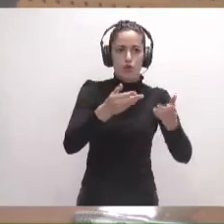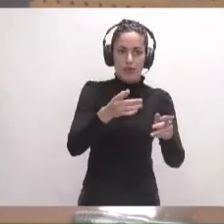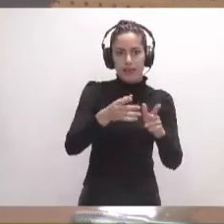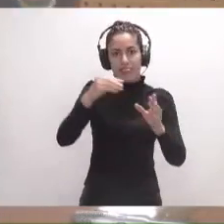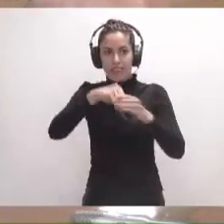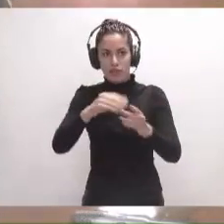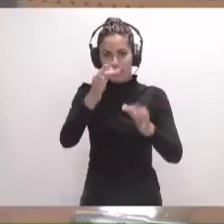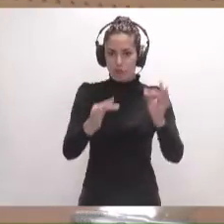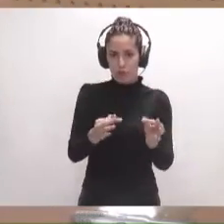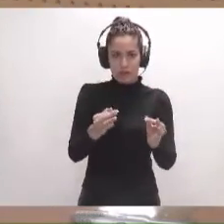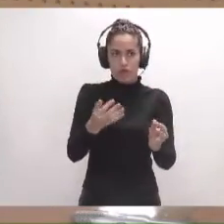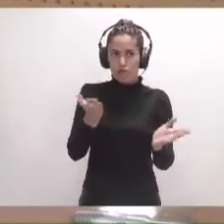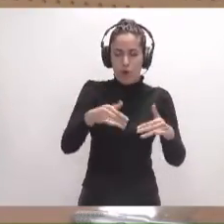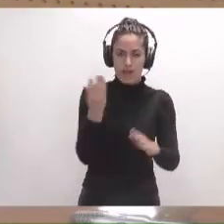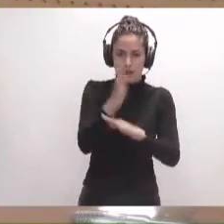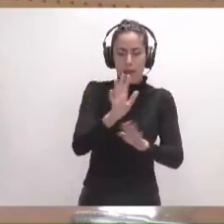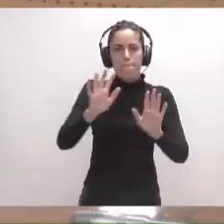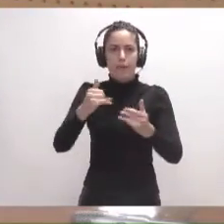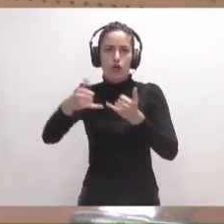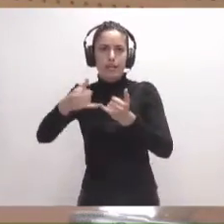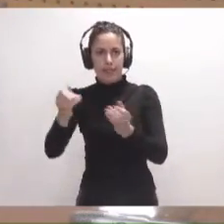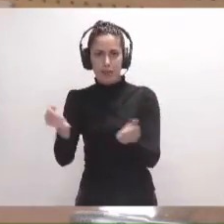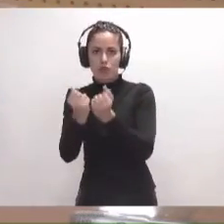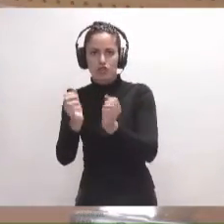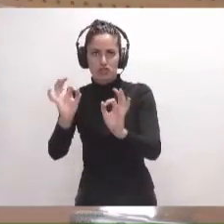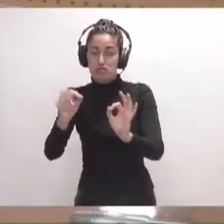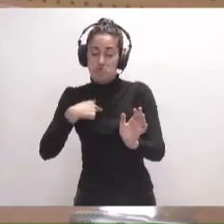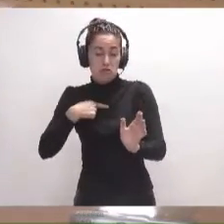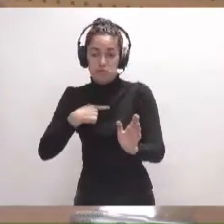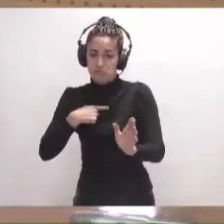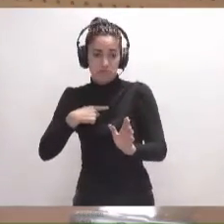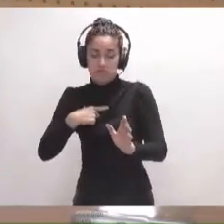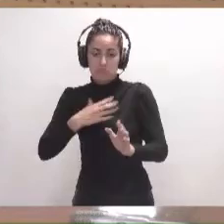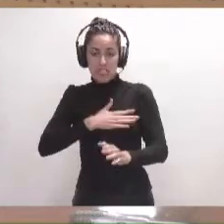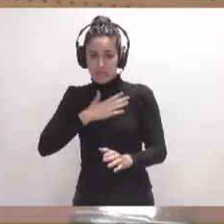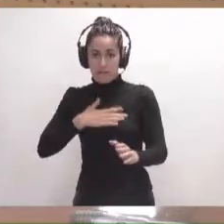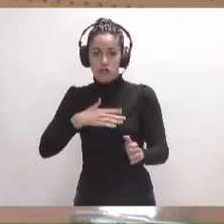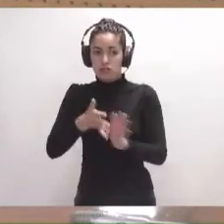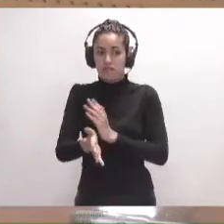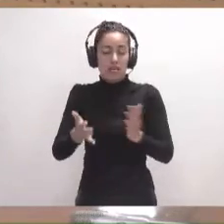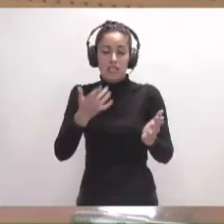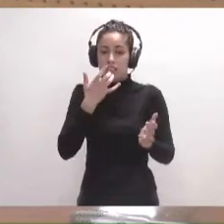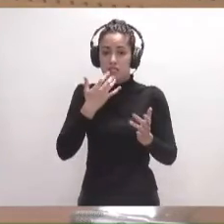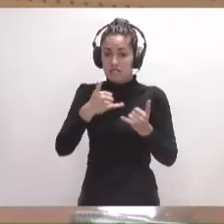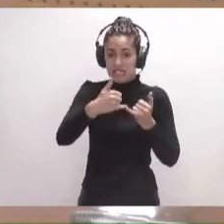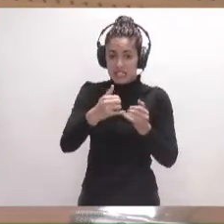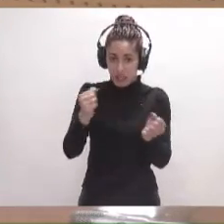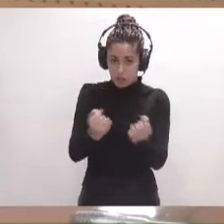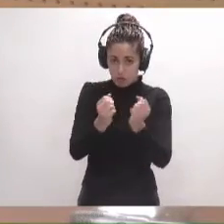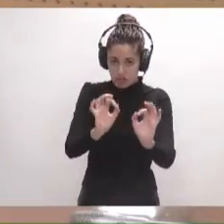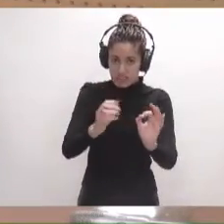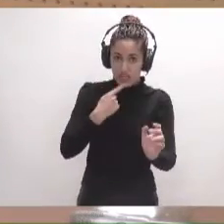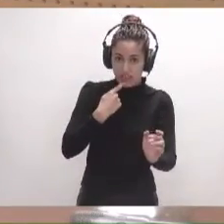contempladas en el presupuesto, pero que van a salir unas líneas de actuación, ya yo me doy por satisfecho. De verdad, que si van a salir estas líneas de actuación